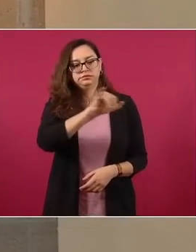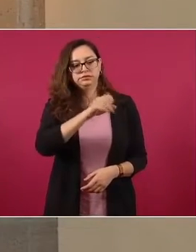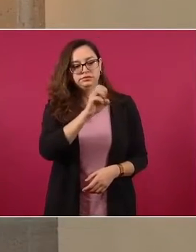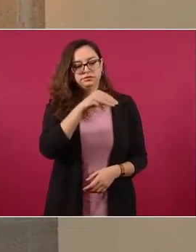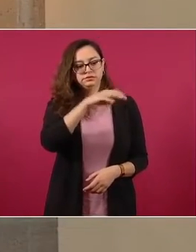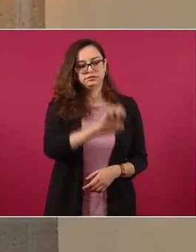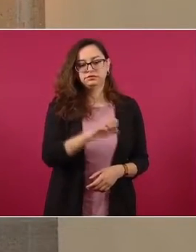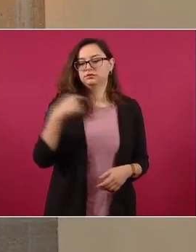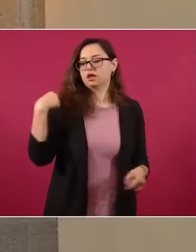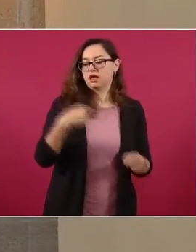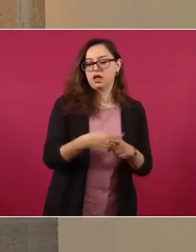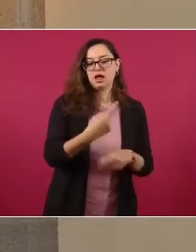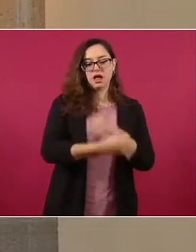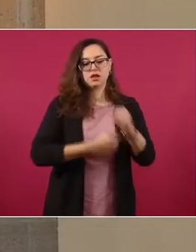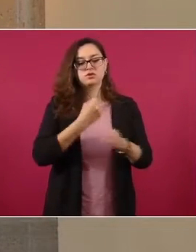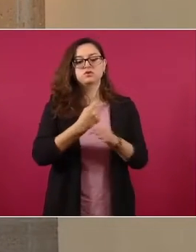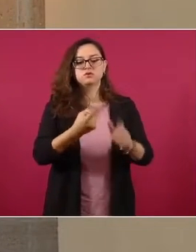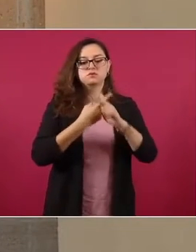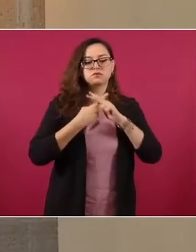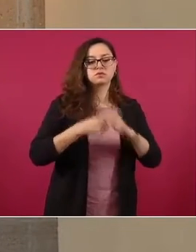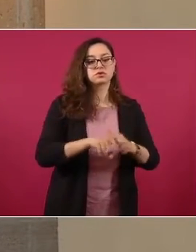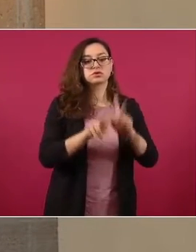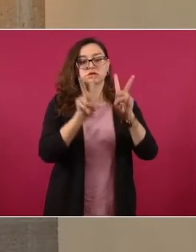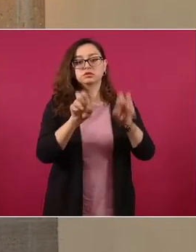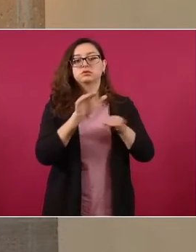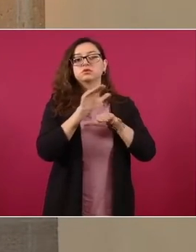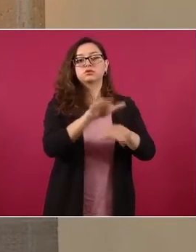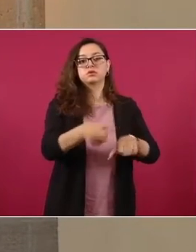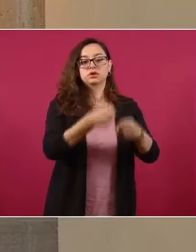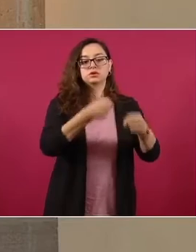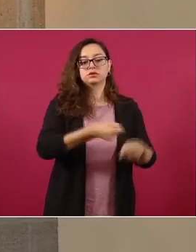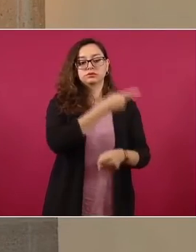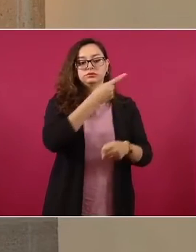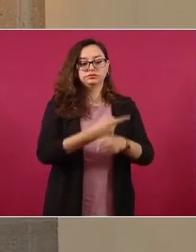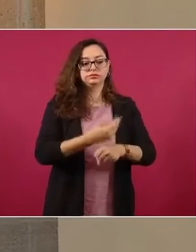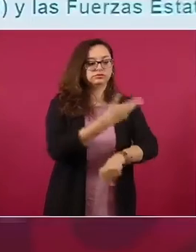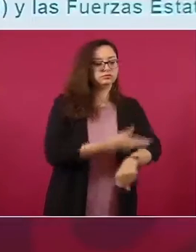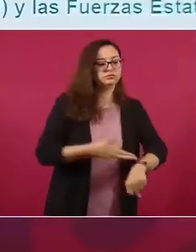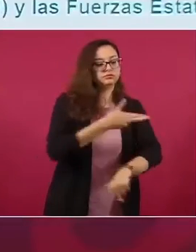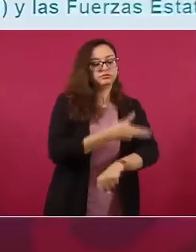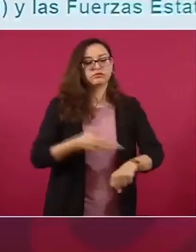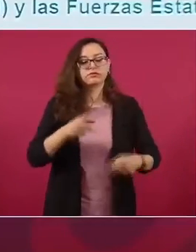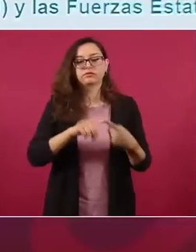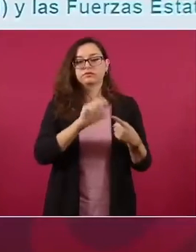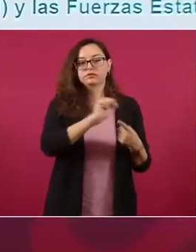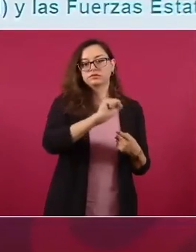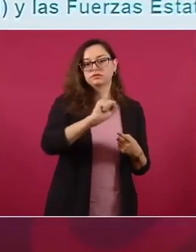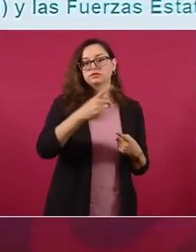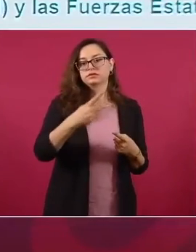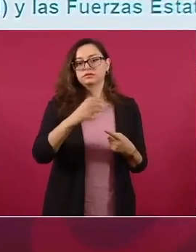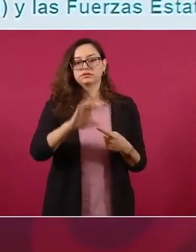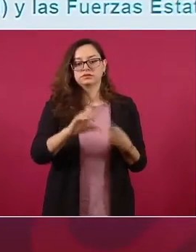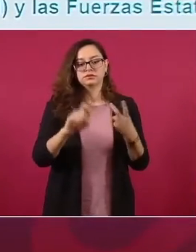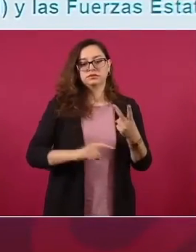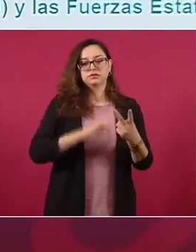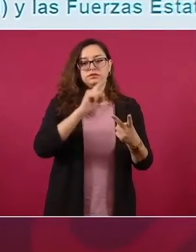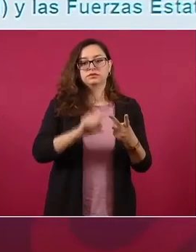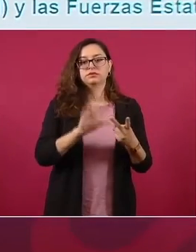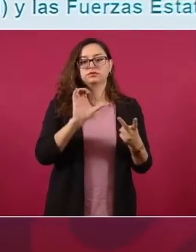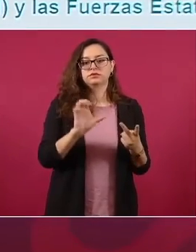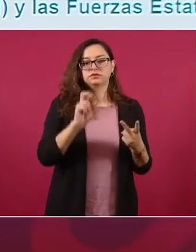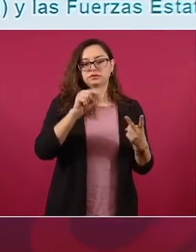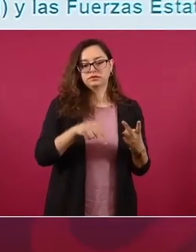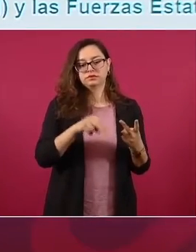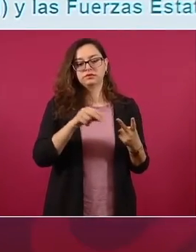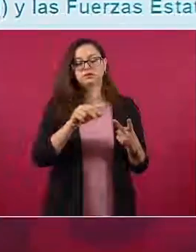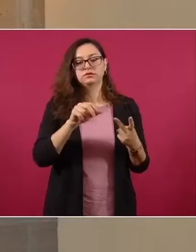año, que es un esfuerzo en este caso coordinado por la Secretaría de Seguridad y Protección Ciudadana, a través de la Coordinación Nacional